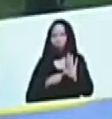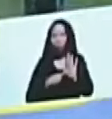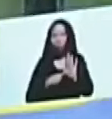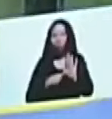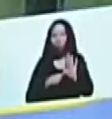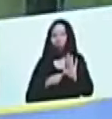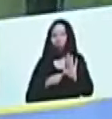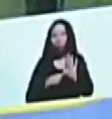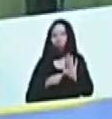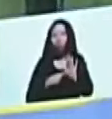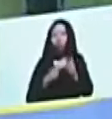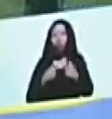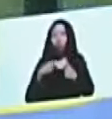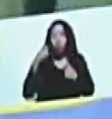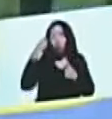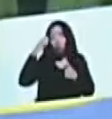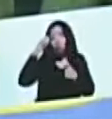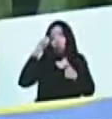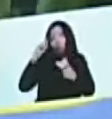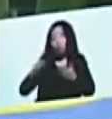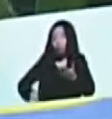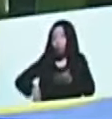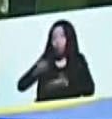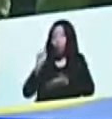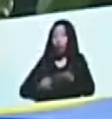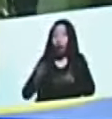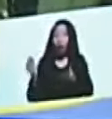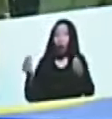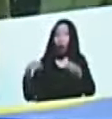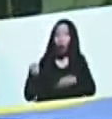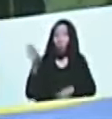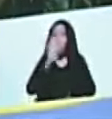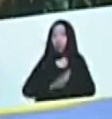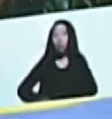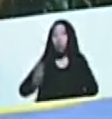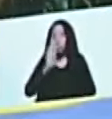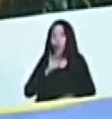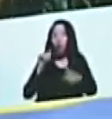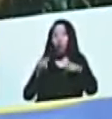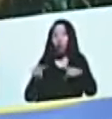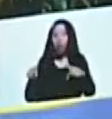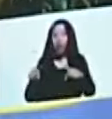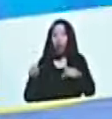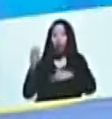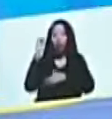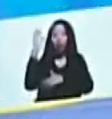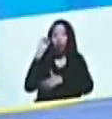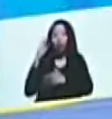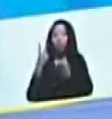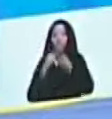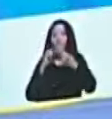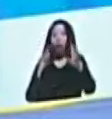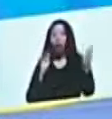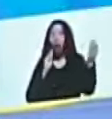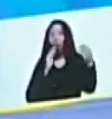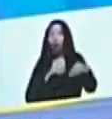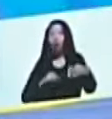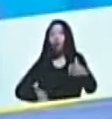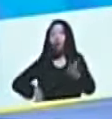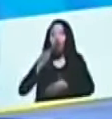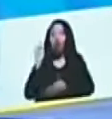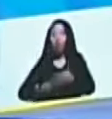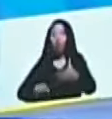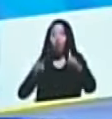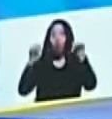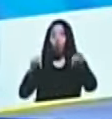y el acuerdo que acabamos firmar, en Barbados, y esta conferencia nacional de paz, y el acuerdo que firmemos, esta